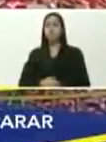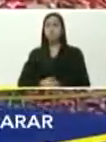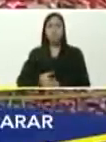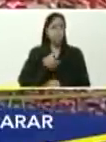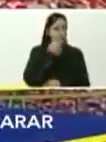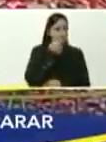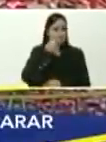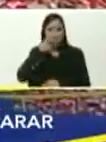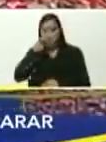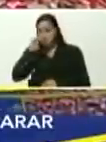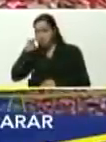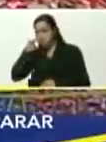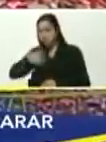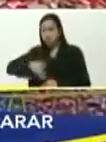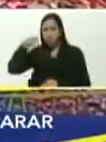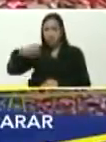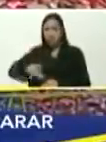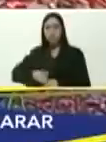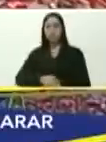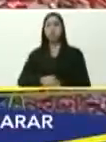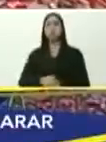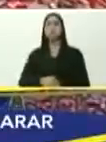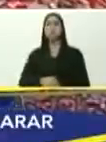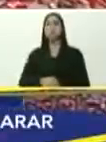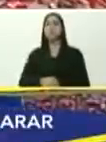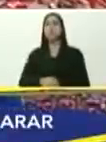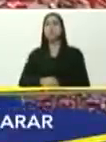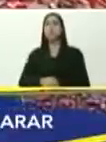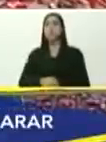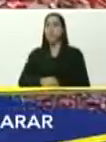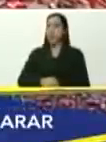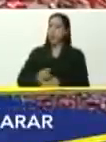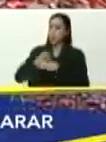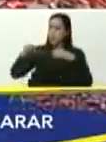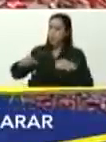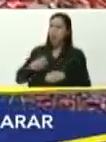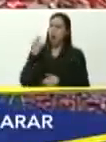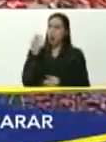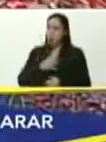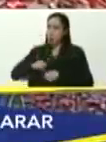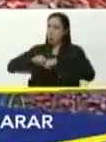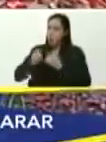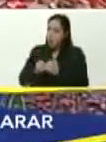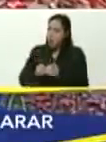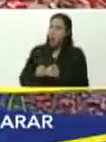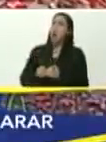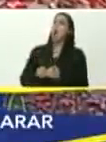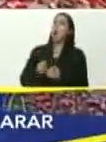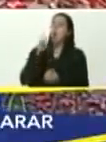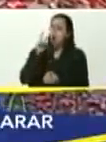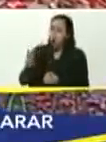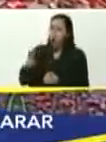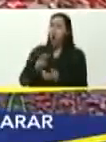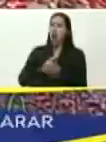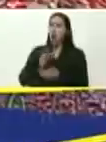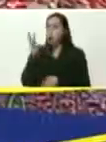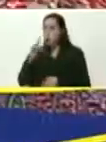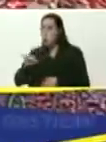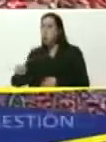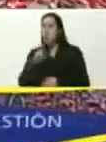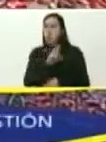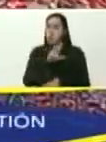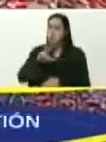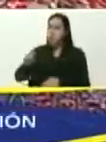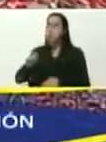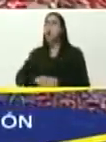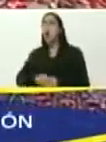hipersensible, va a una unidad, tiene el vidrio roto, número 180, la unidad, llamas, te vas hasta el patio